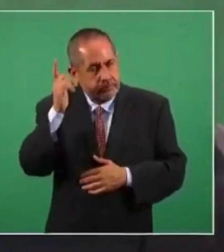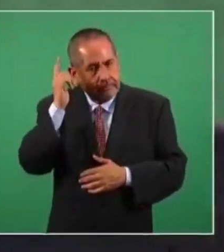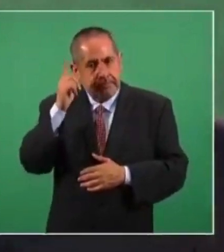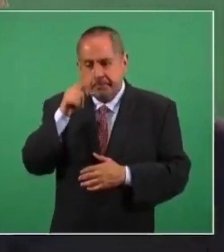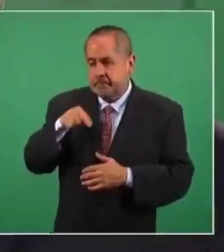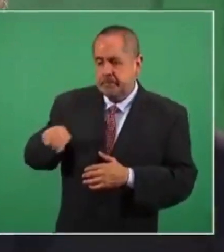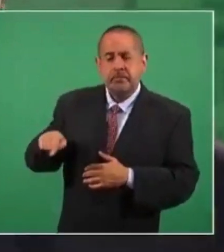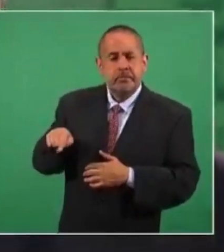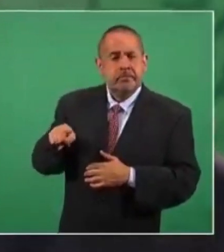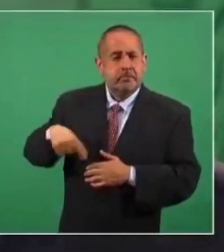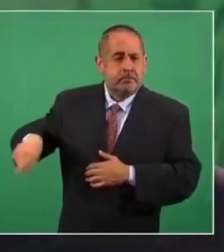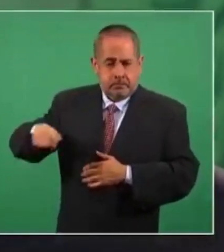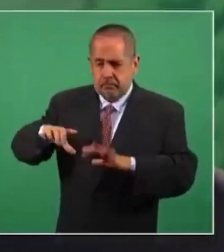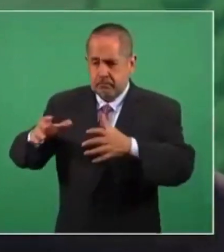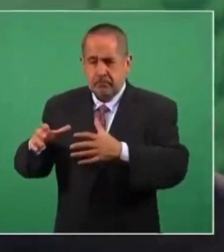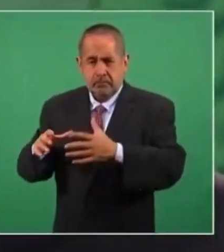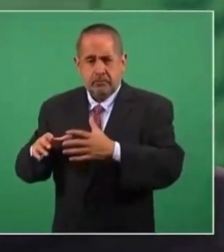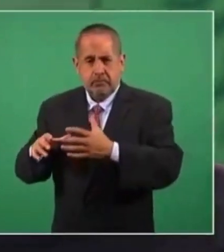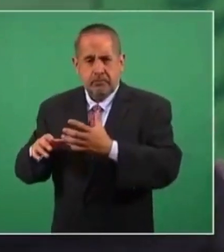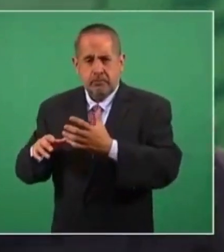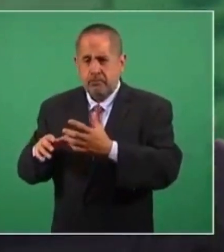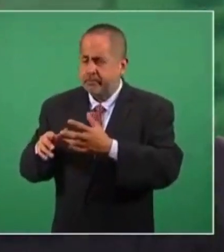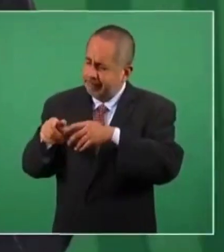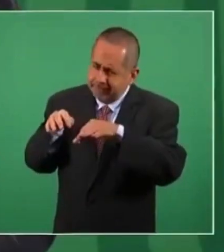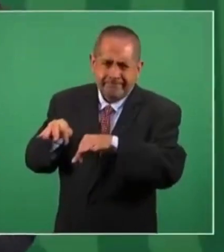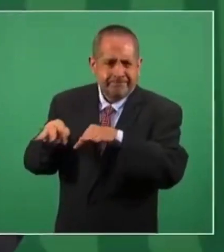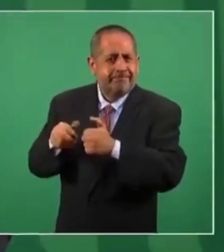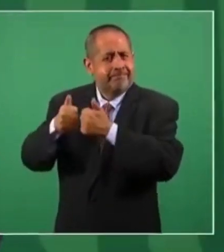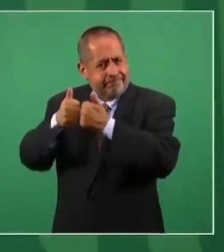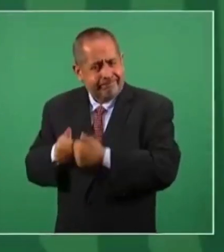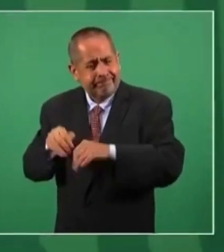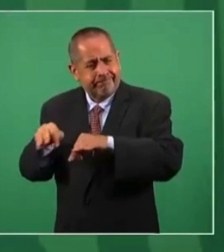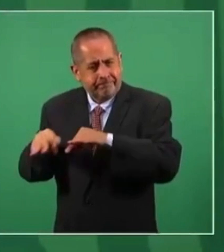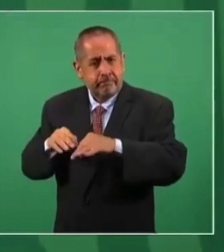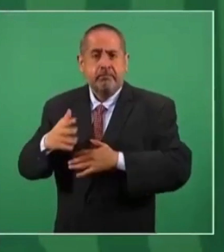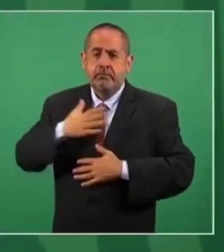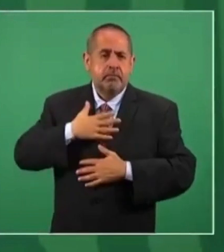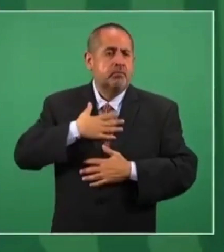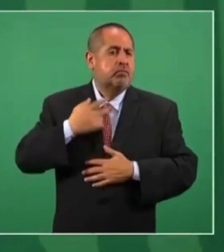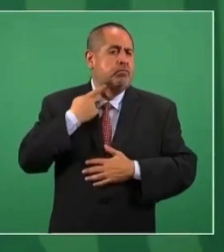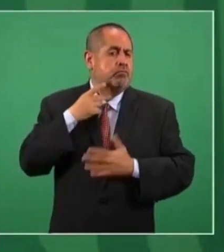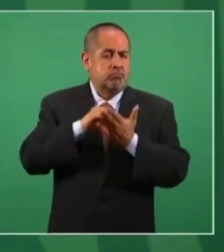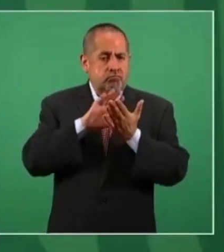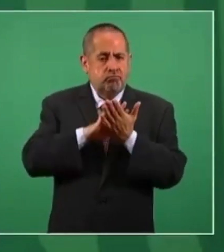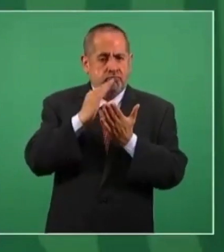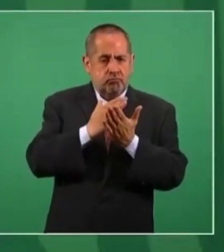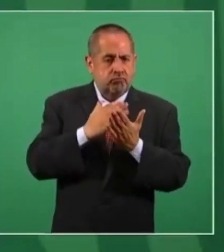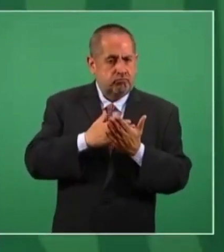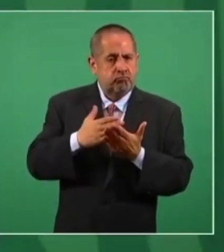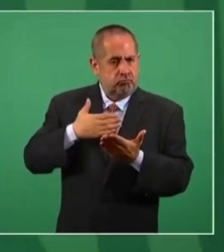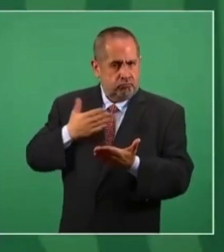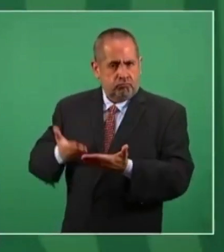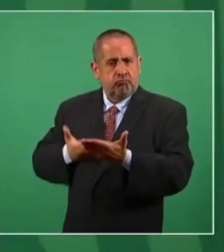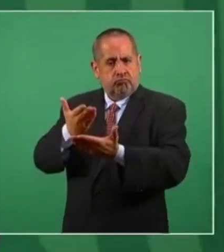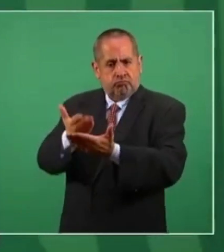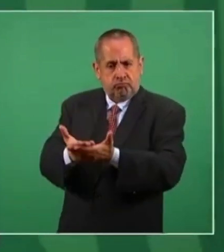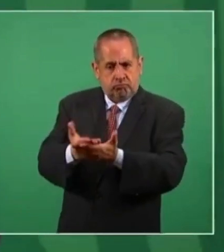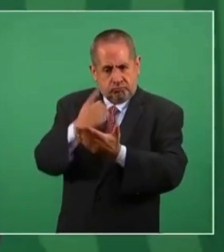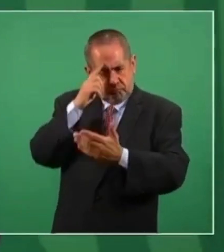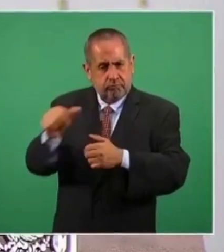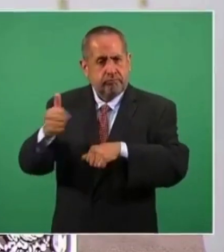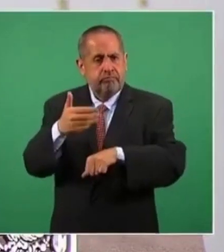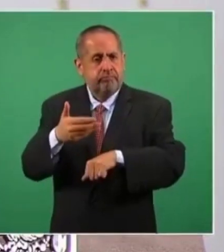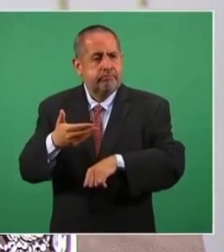tengan posibilidad de salir adelante. La política nuestra, y es lo que estamos proponiéndole al